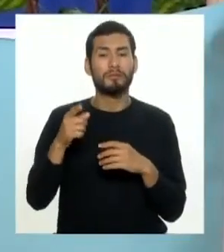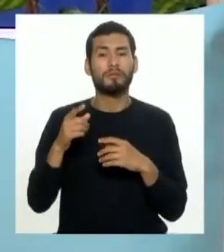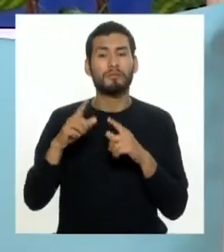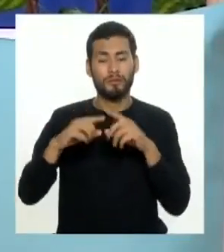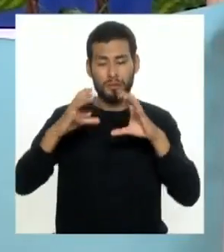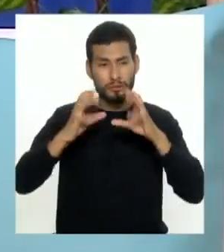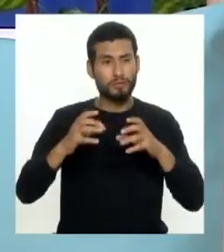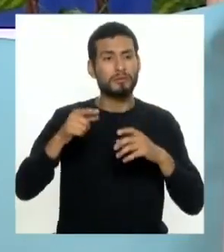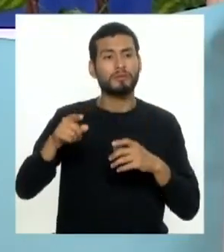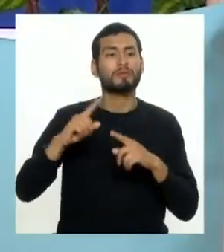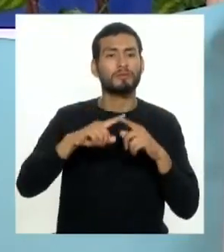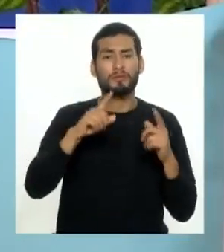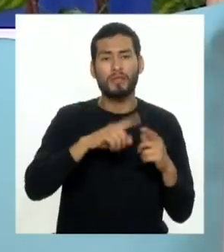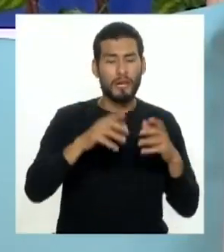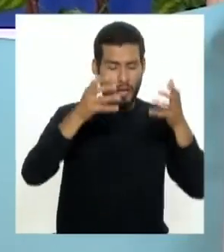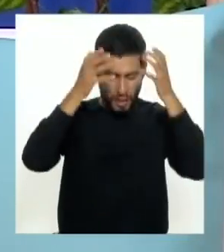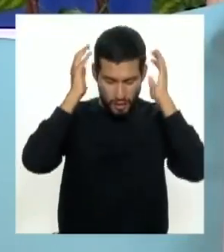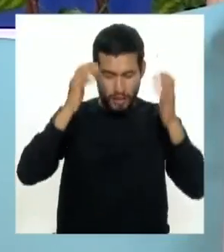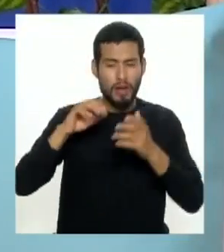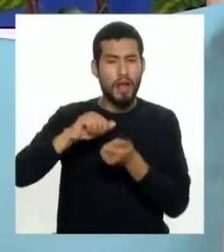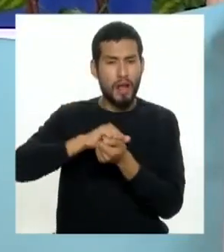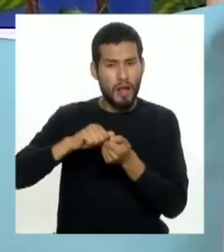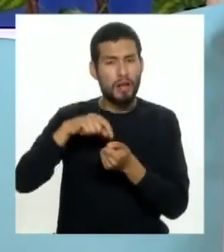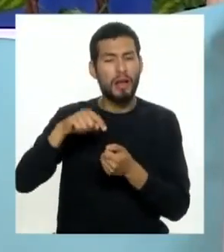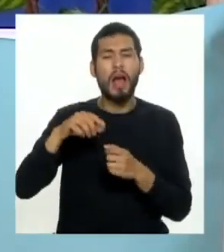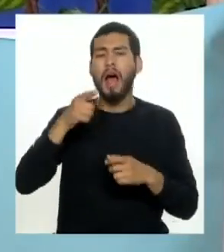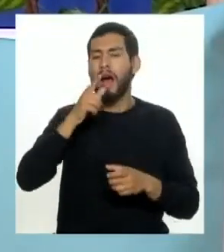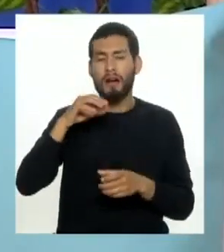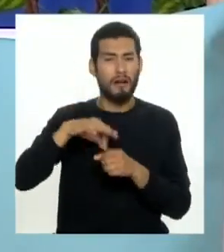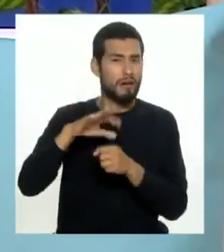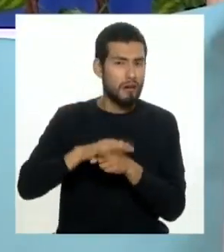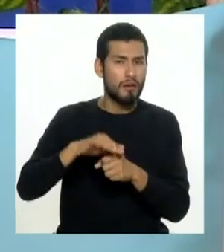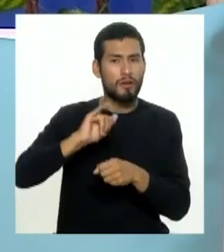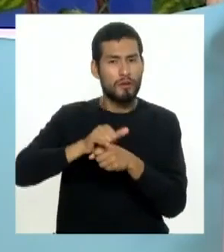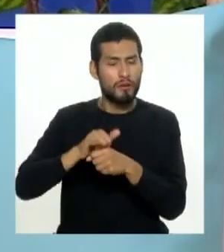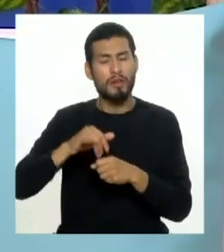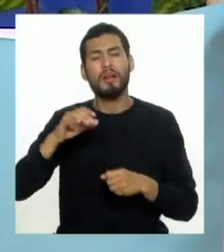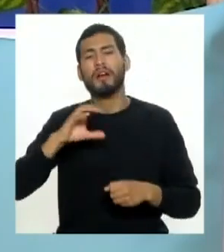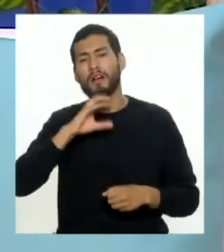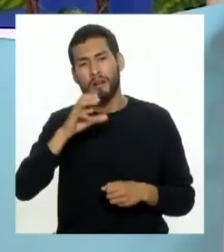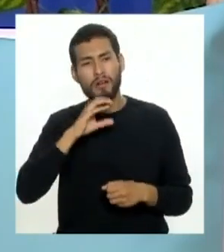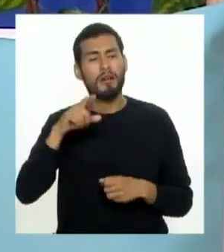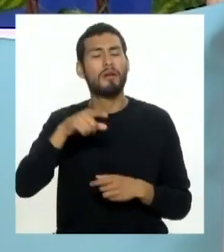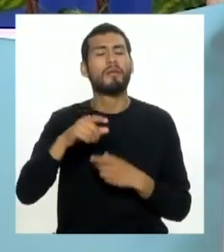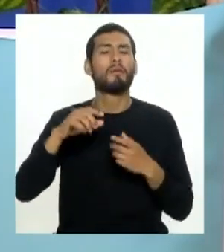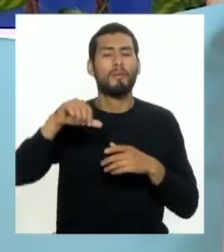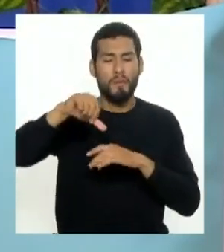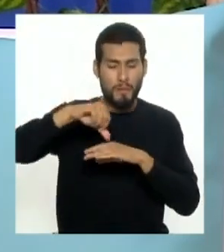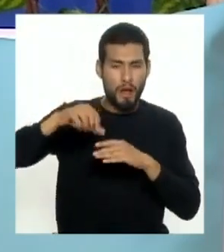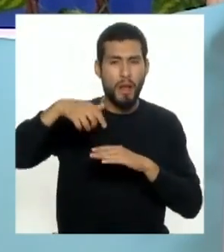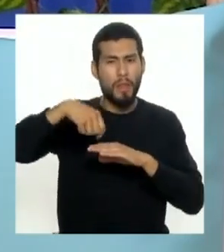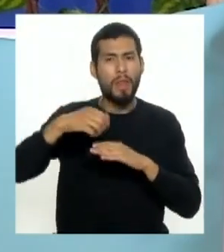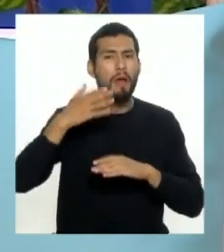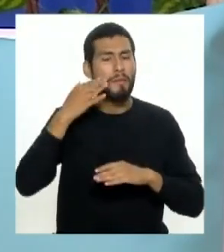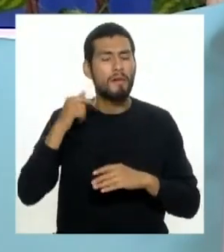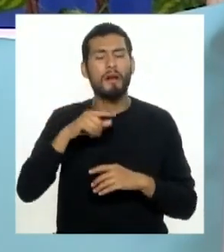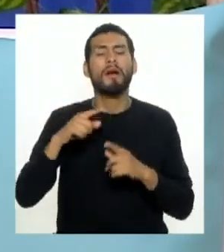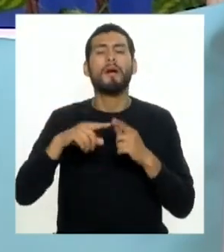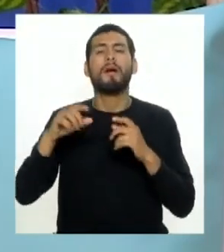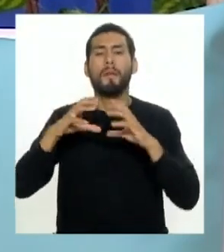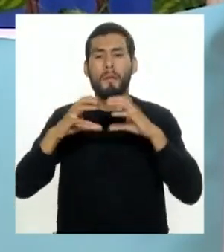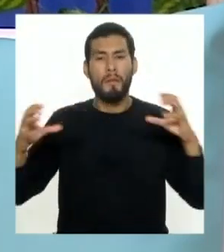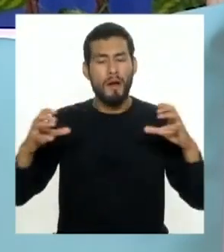papel detergentes champú agua gaseosas yogur cereales gel mayonesa margarina pan de molde